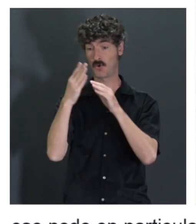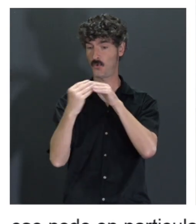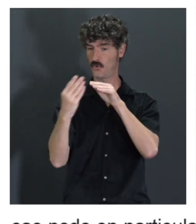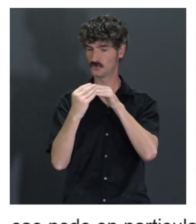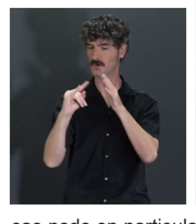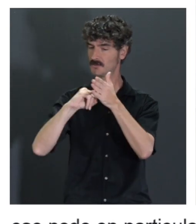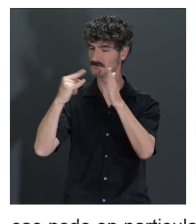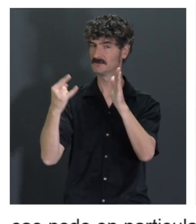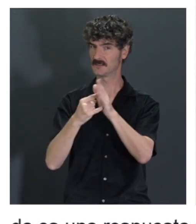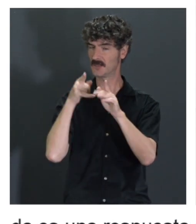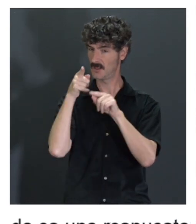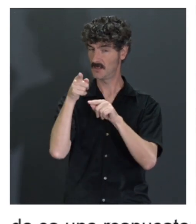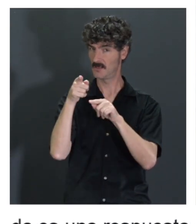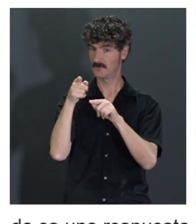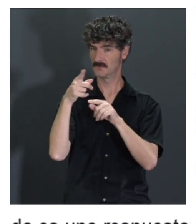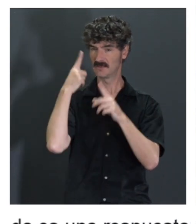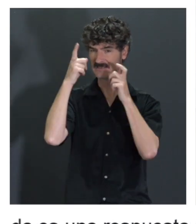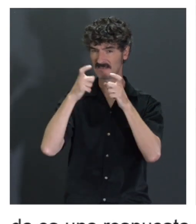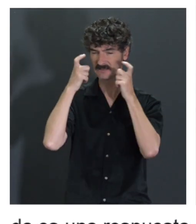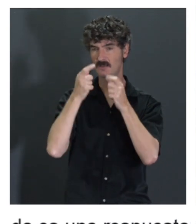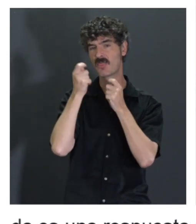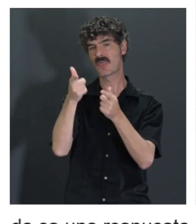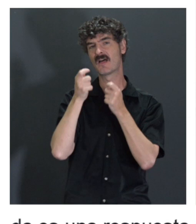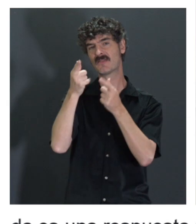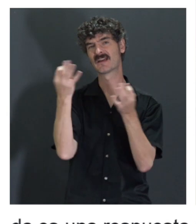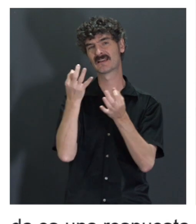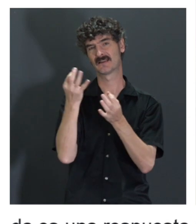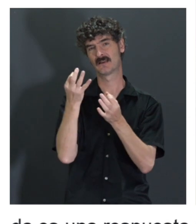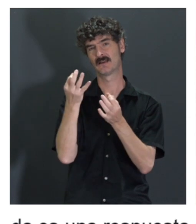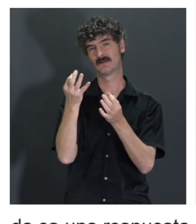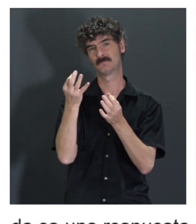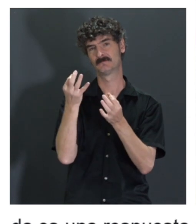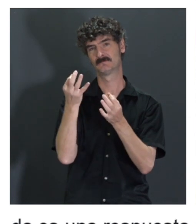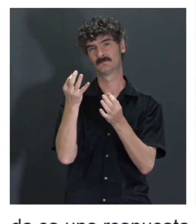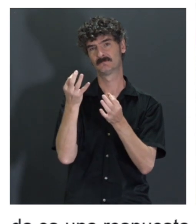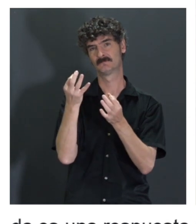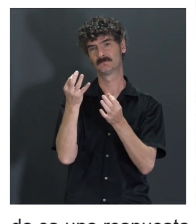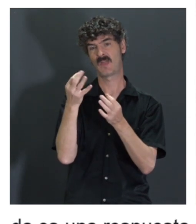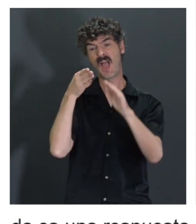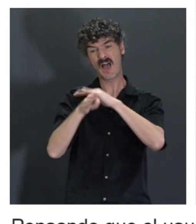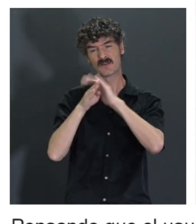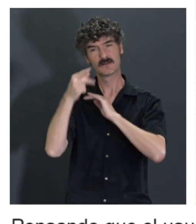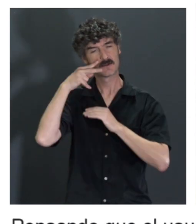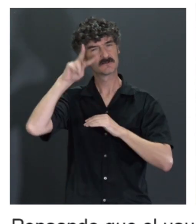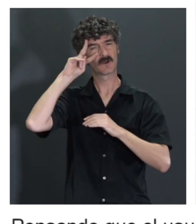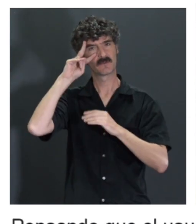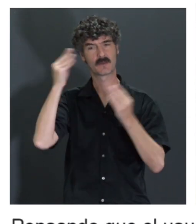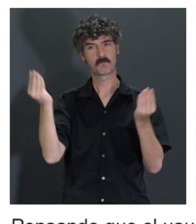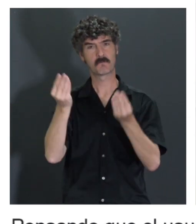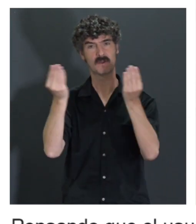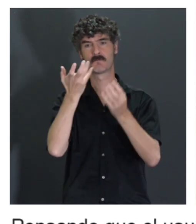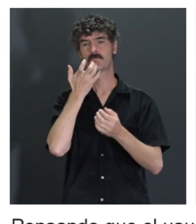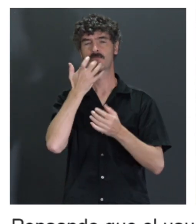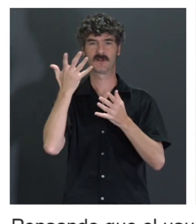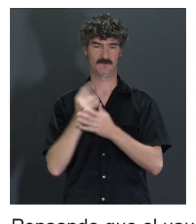ser una persona técnica, dentro de eso nosotros intentamos ofrecerle una experiencia lo más accesible posible. Que, por ejemplo,